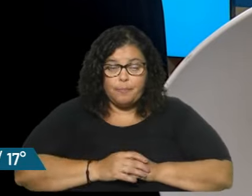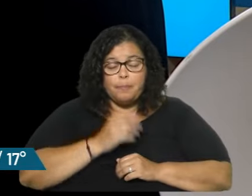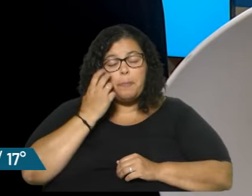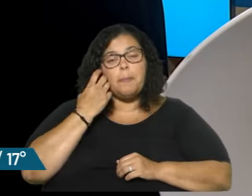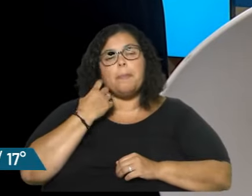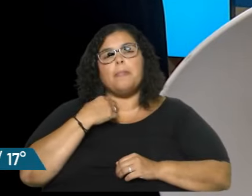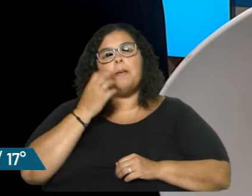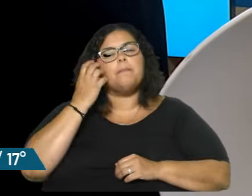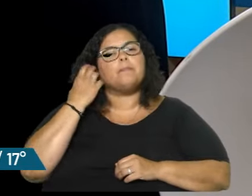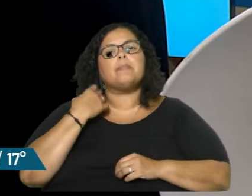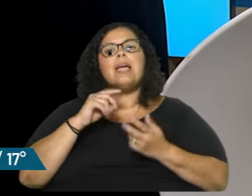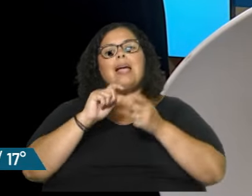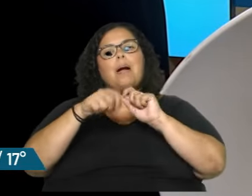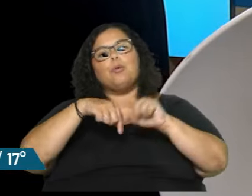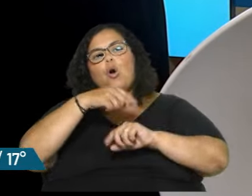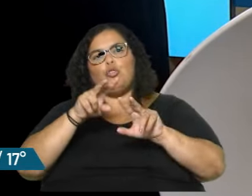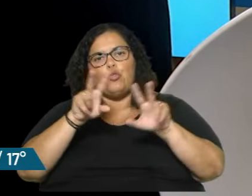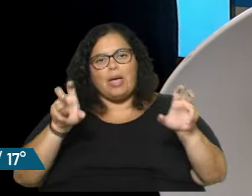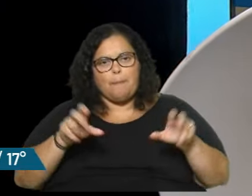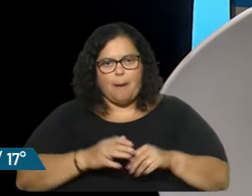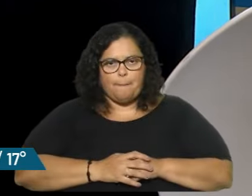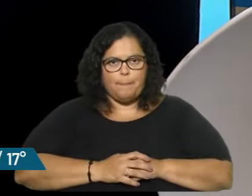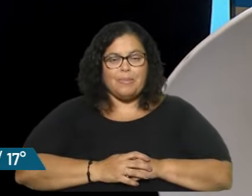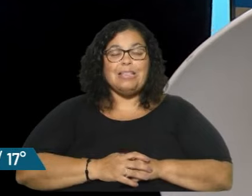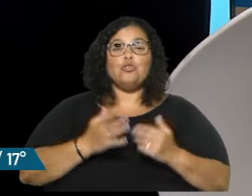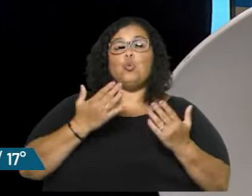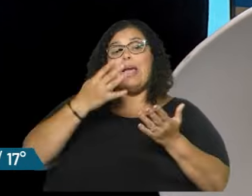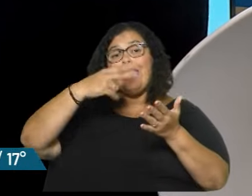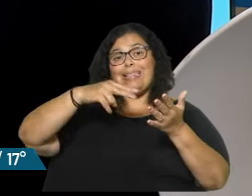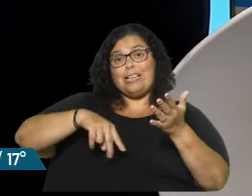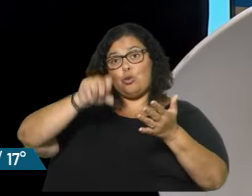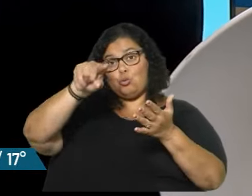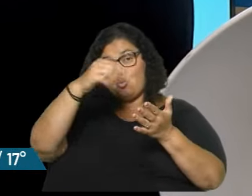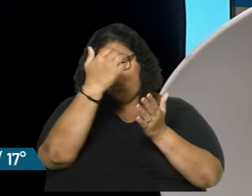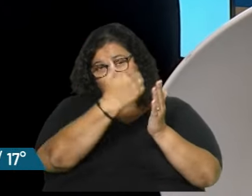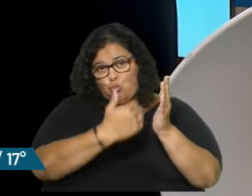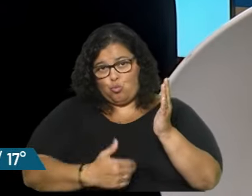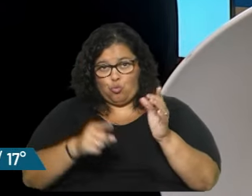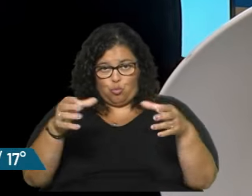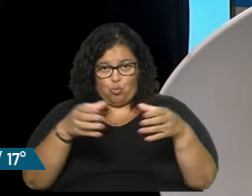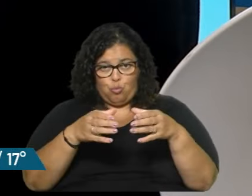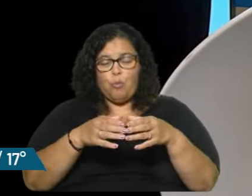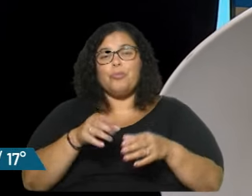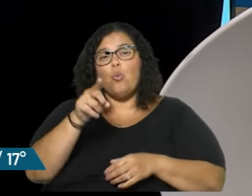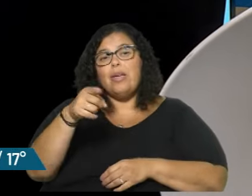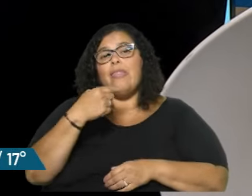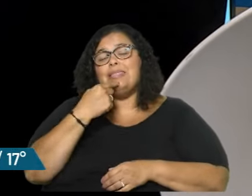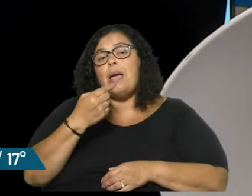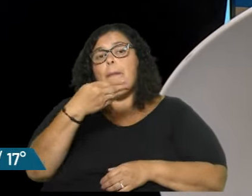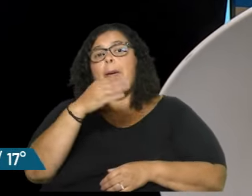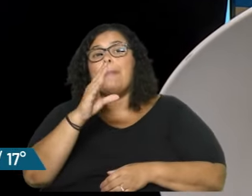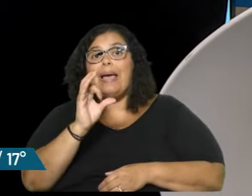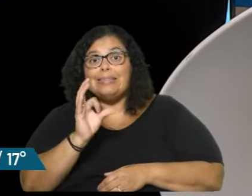Cioto, le voy cambiando de temas. Estuve leyendo un poco la plataforma de ustedes. Y para el BPS, ¿quieren algo así como cuentas